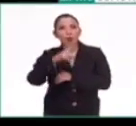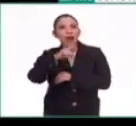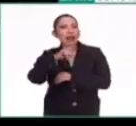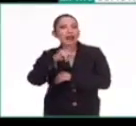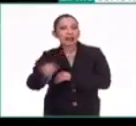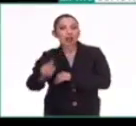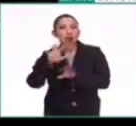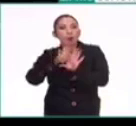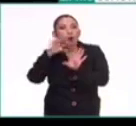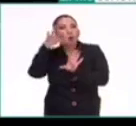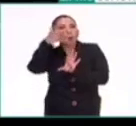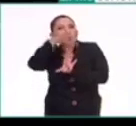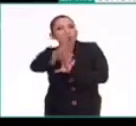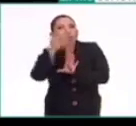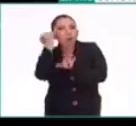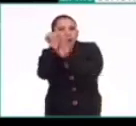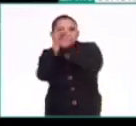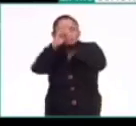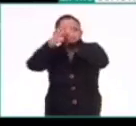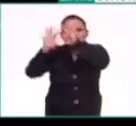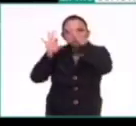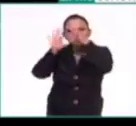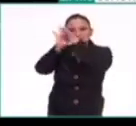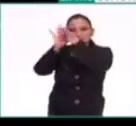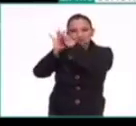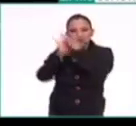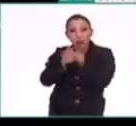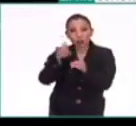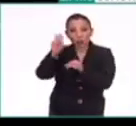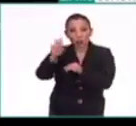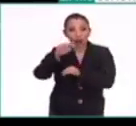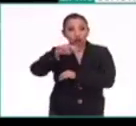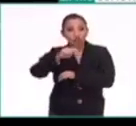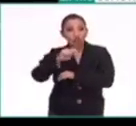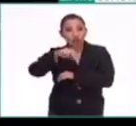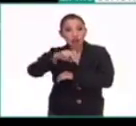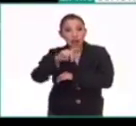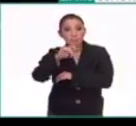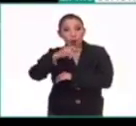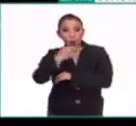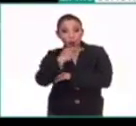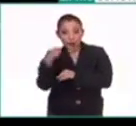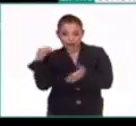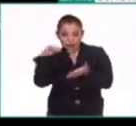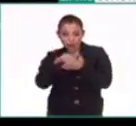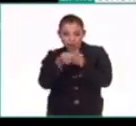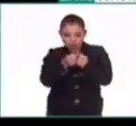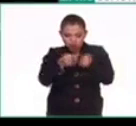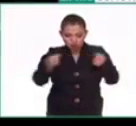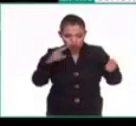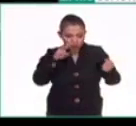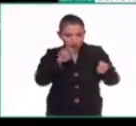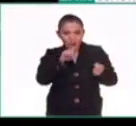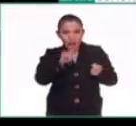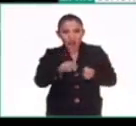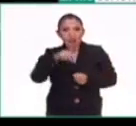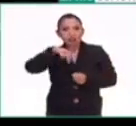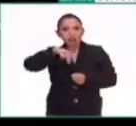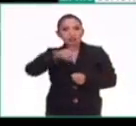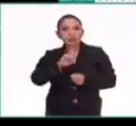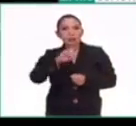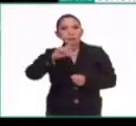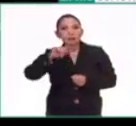como los destinos, es como astrológico. Y cuando el Tonalpohuali se expresa en un códice, se va a llamar Tonalamalt.